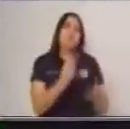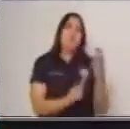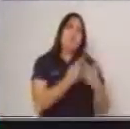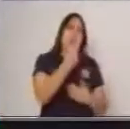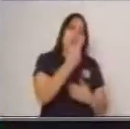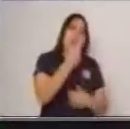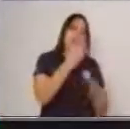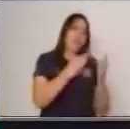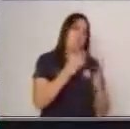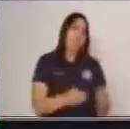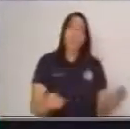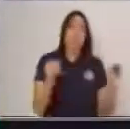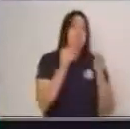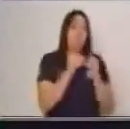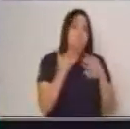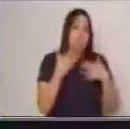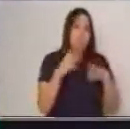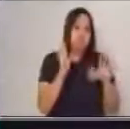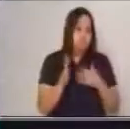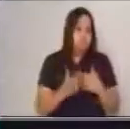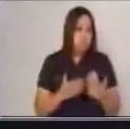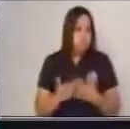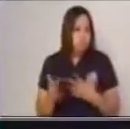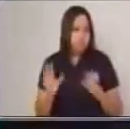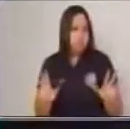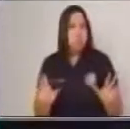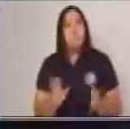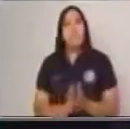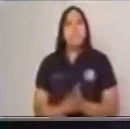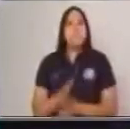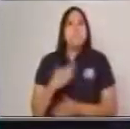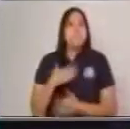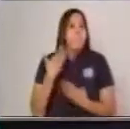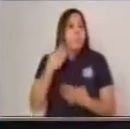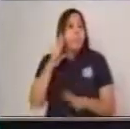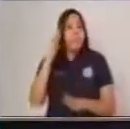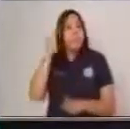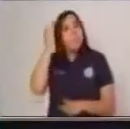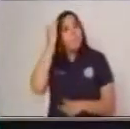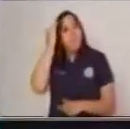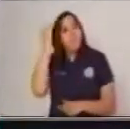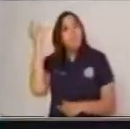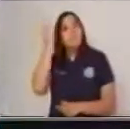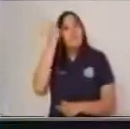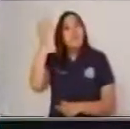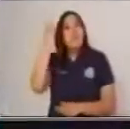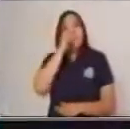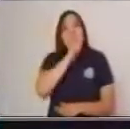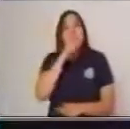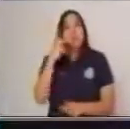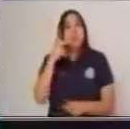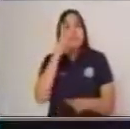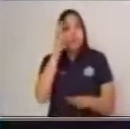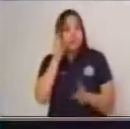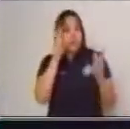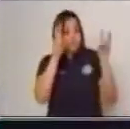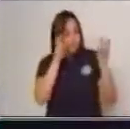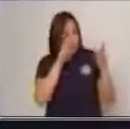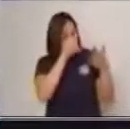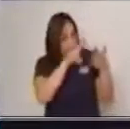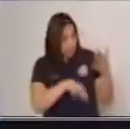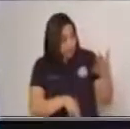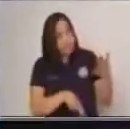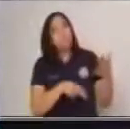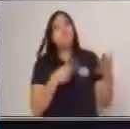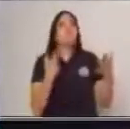ser más. Entonces, teniendo en cuenta la importancia, teniendo en cuenta la definición y teniendo en